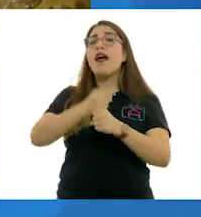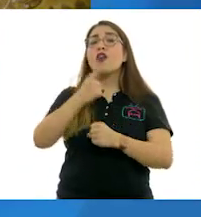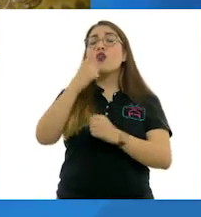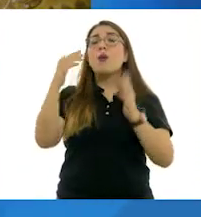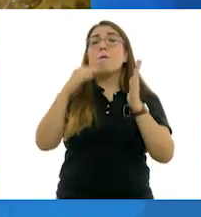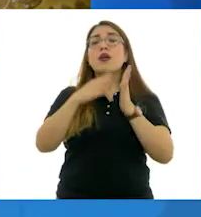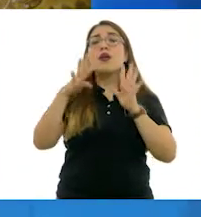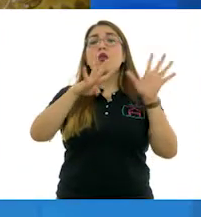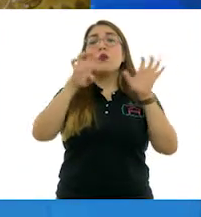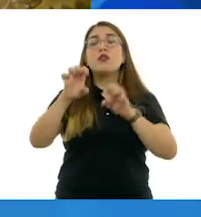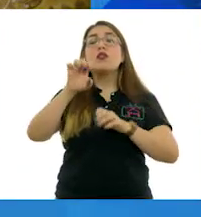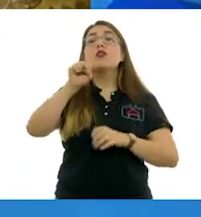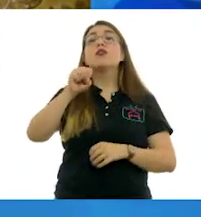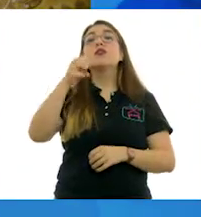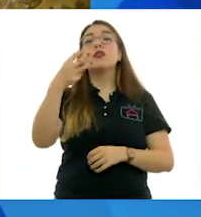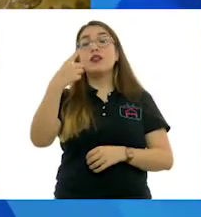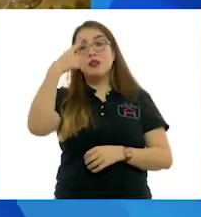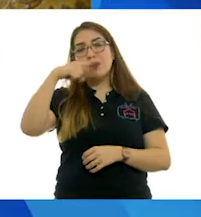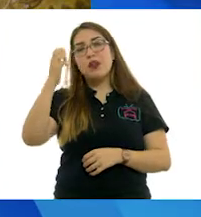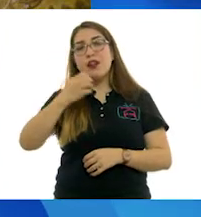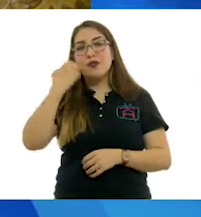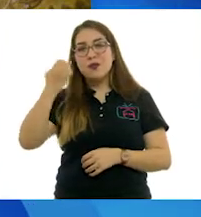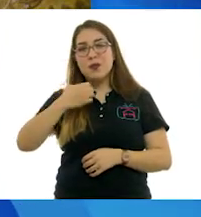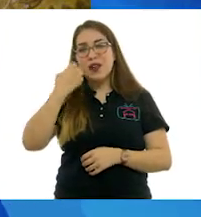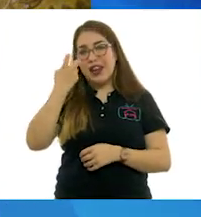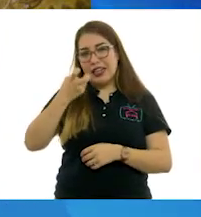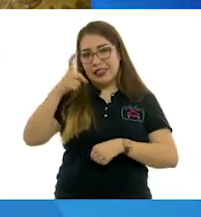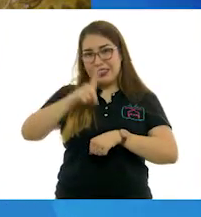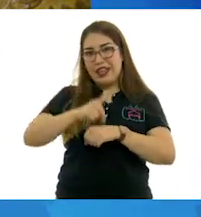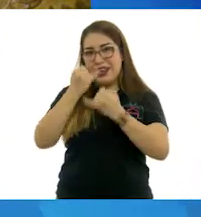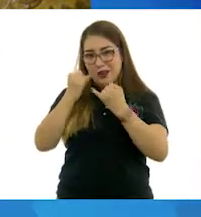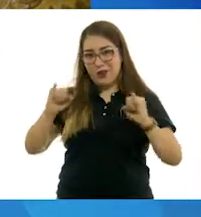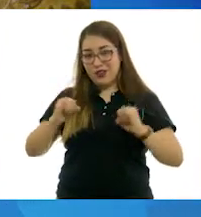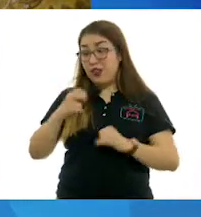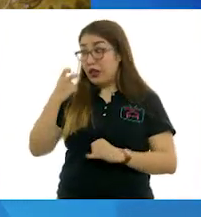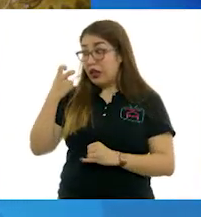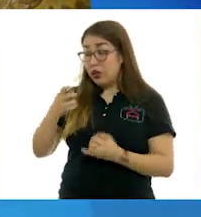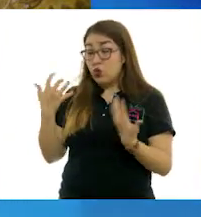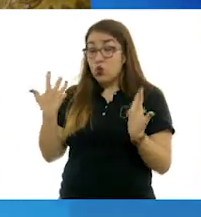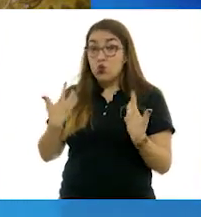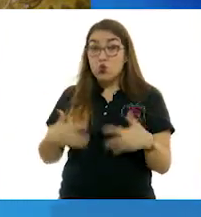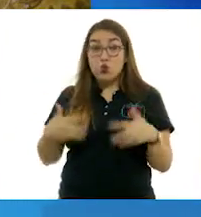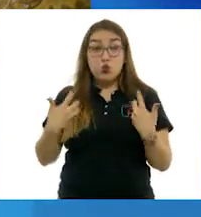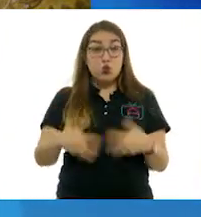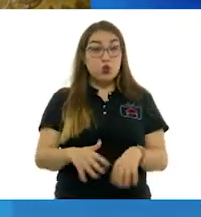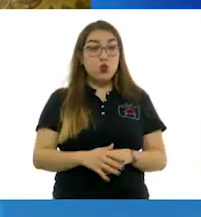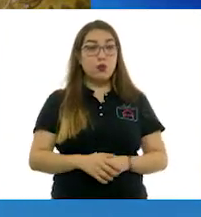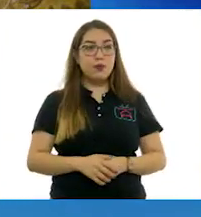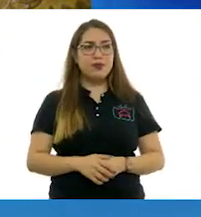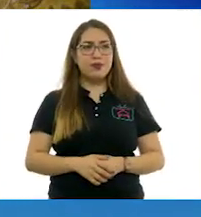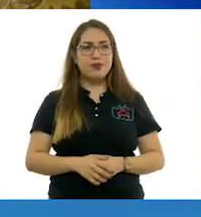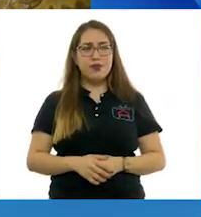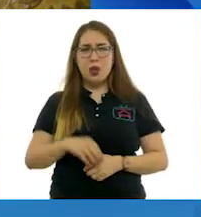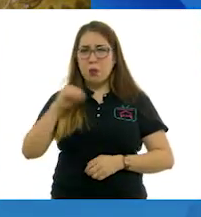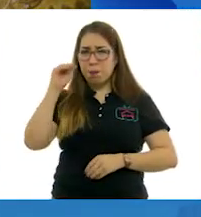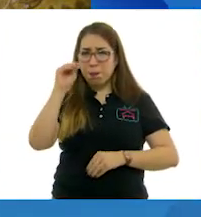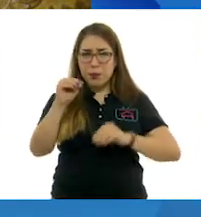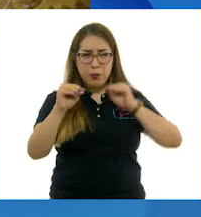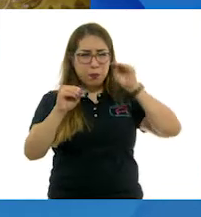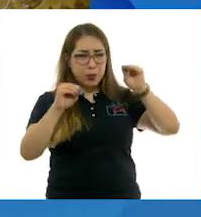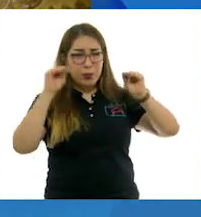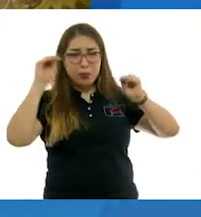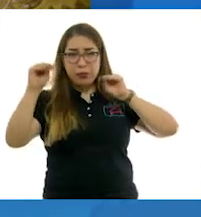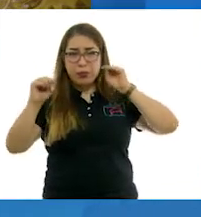¿Qué te parece, Oscar? Bueno, esto es alucinante. Hay un millón de imágenes que